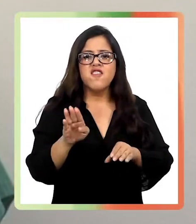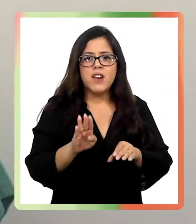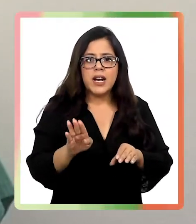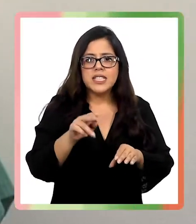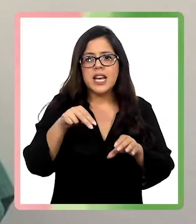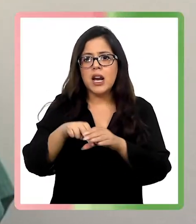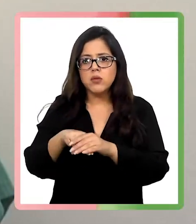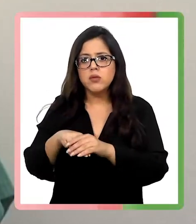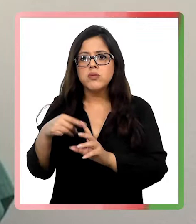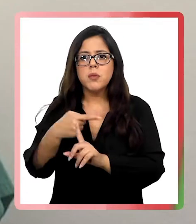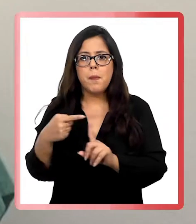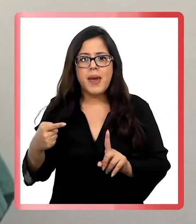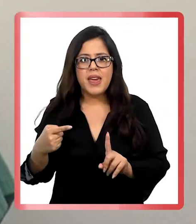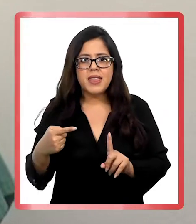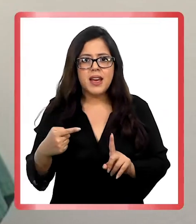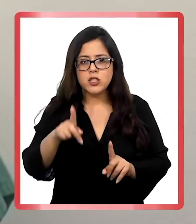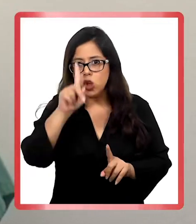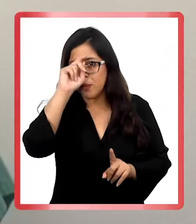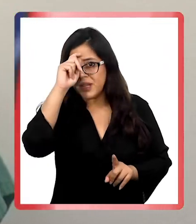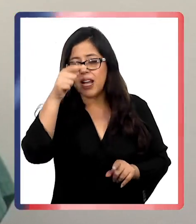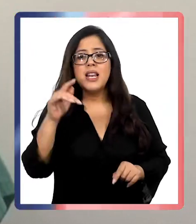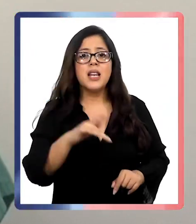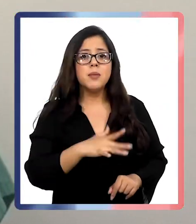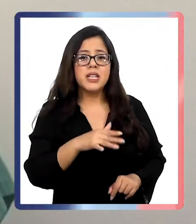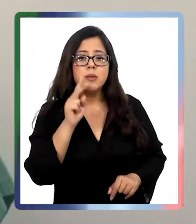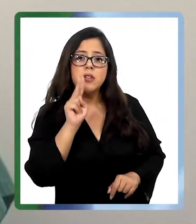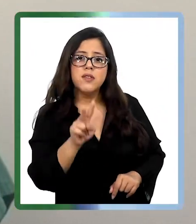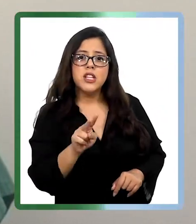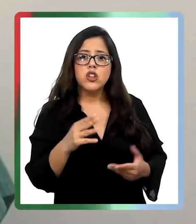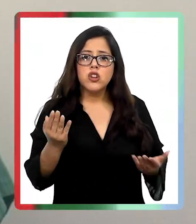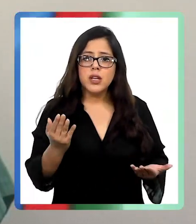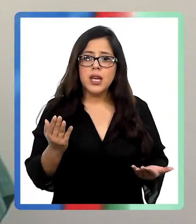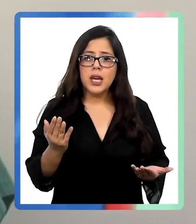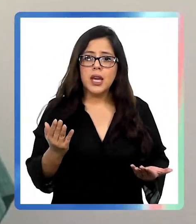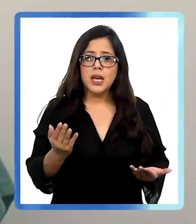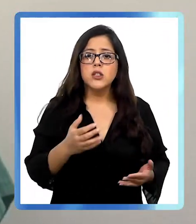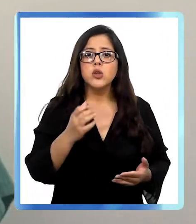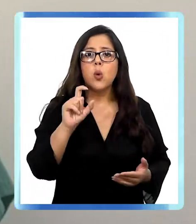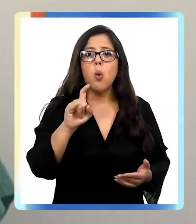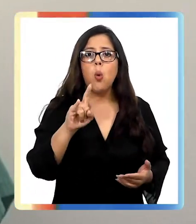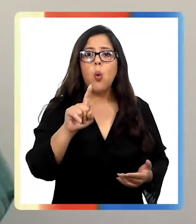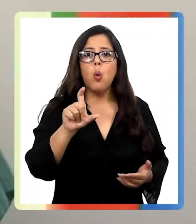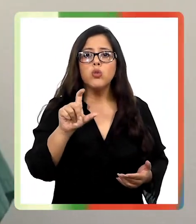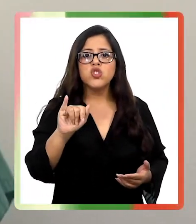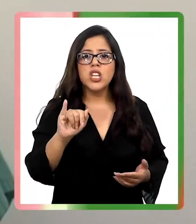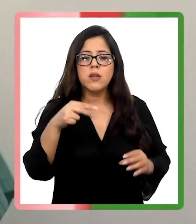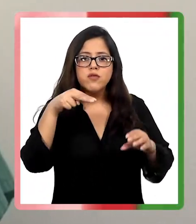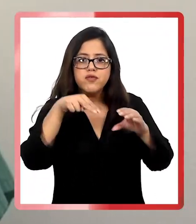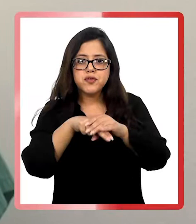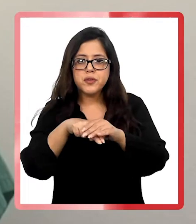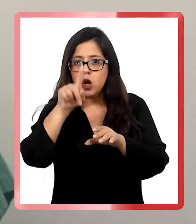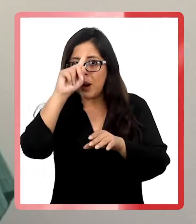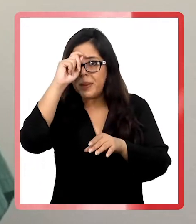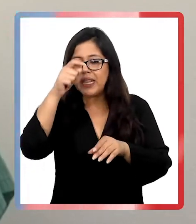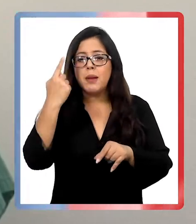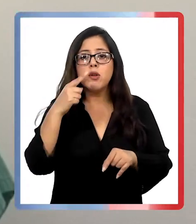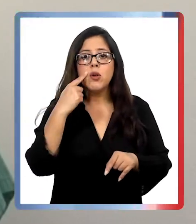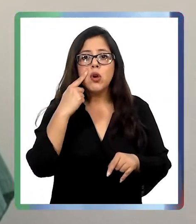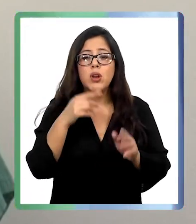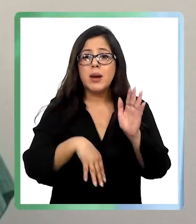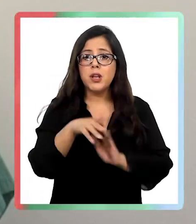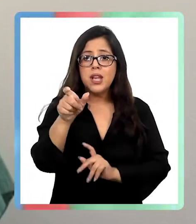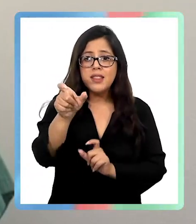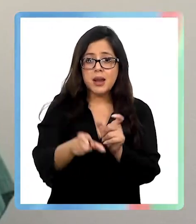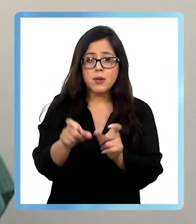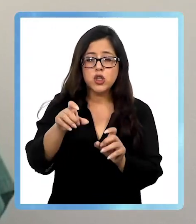básicas y camas medias. Lamentablemente también hemos visto un aumento de la ocupación de camas UCI. Hay que destacar nuevamente que la